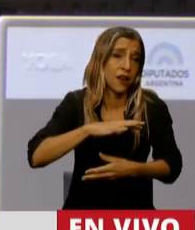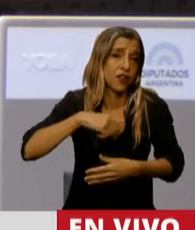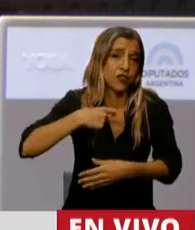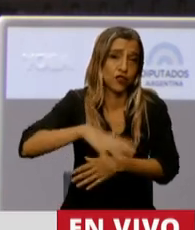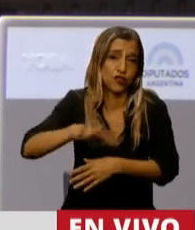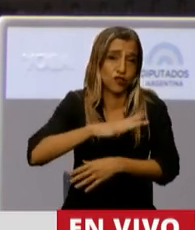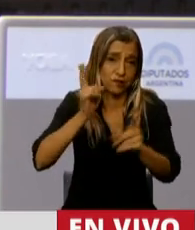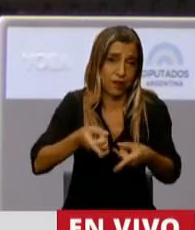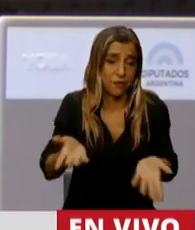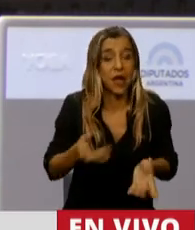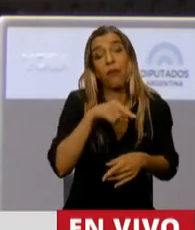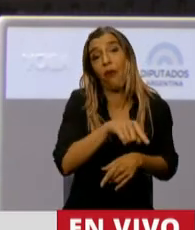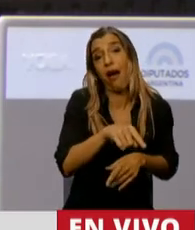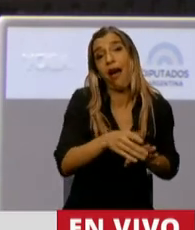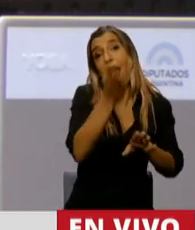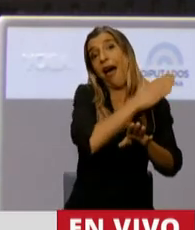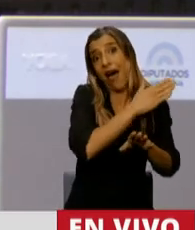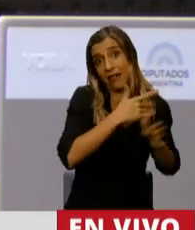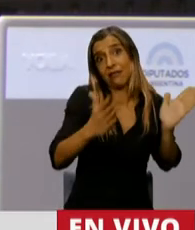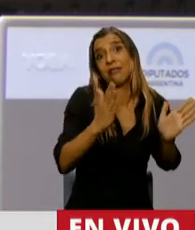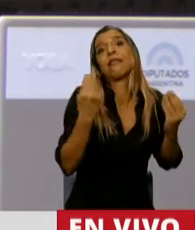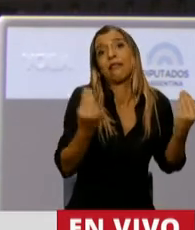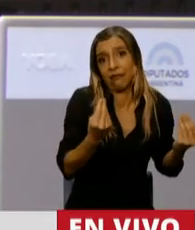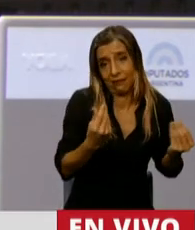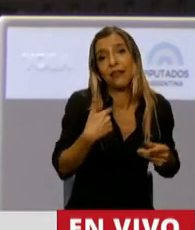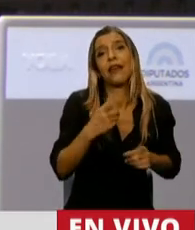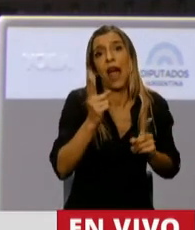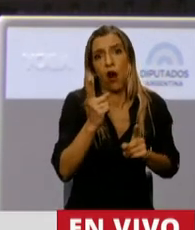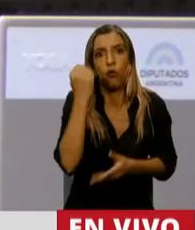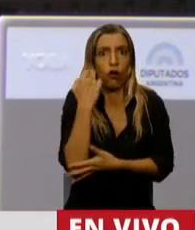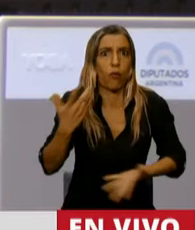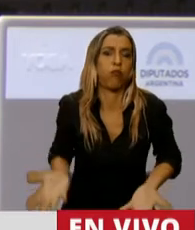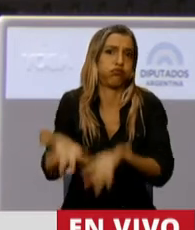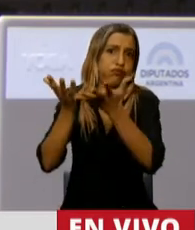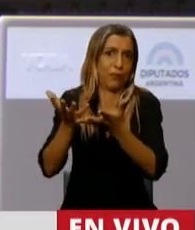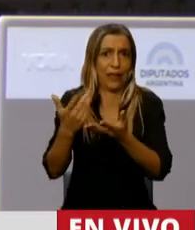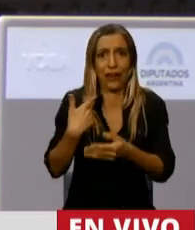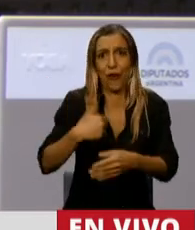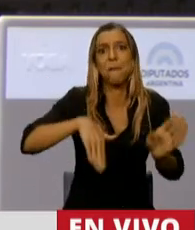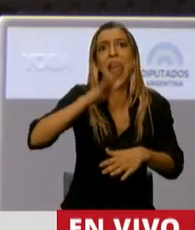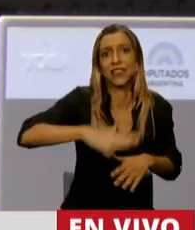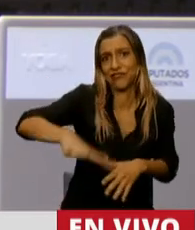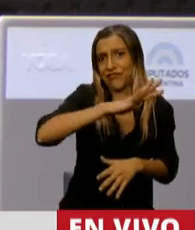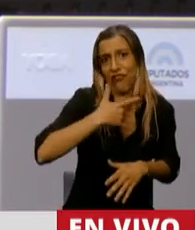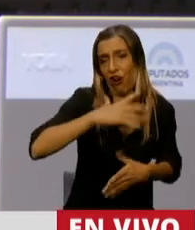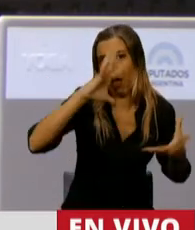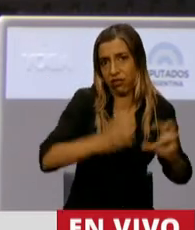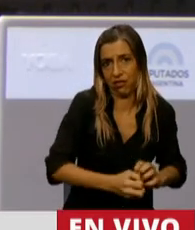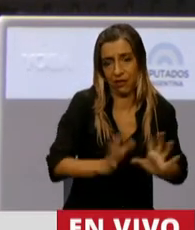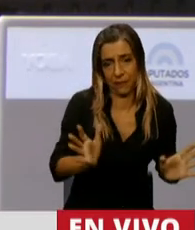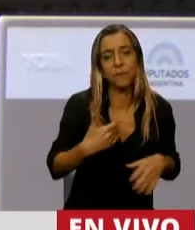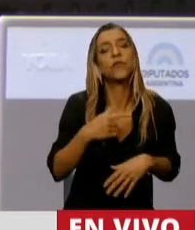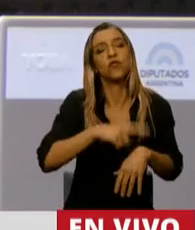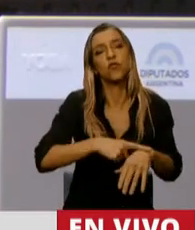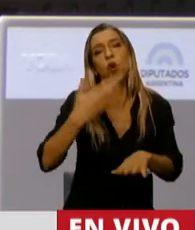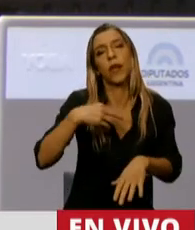fue bueno para algunos y muy malo para otros, pero cuando el gobierno anterior se fue, el PBI de la Argentina, estimado por supuesto, no